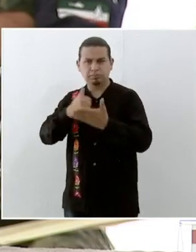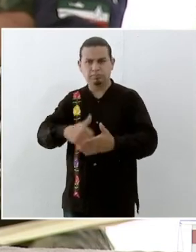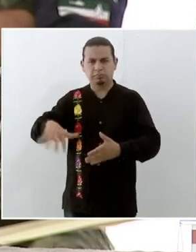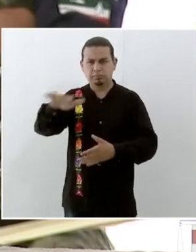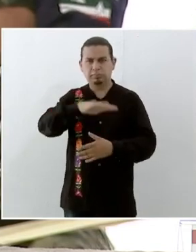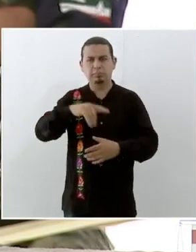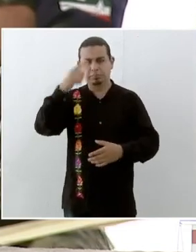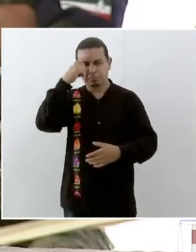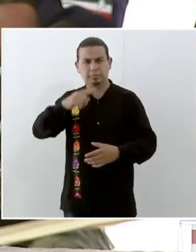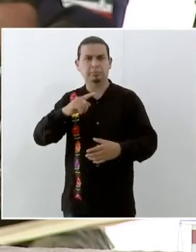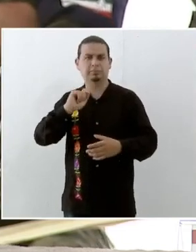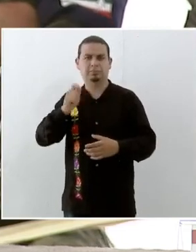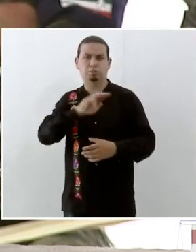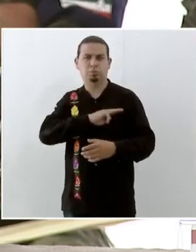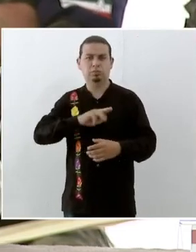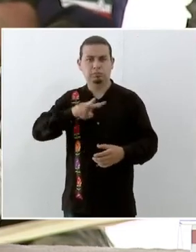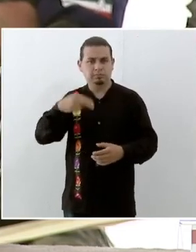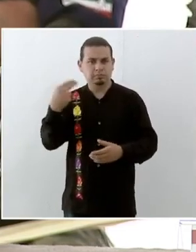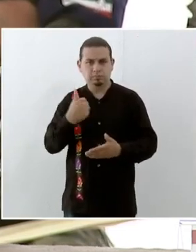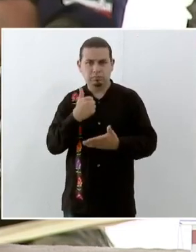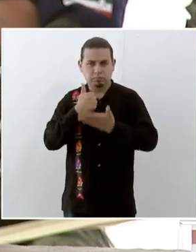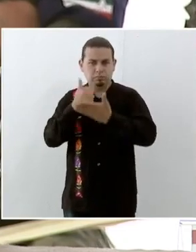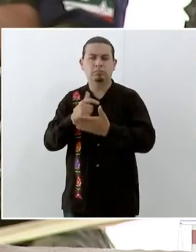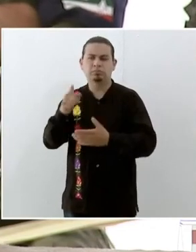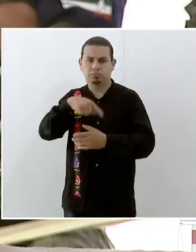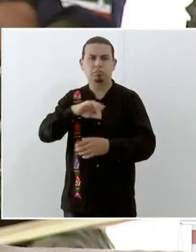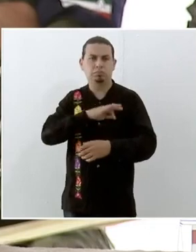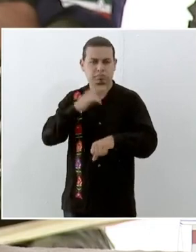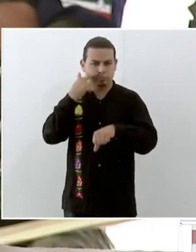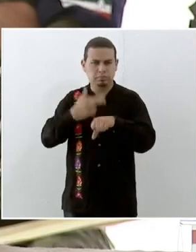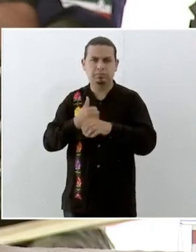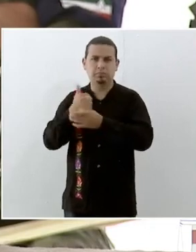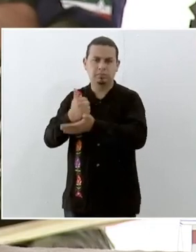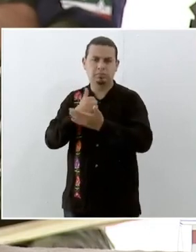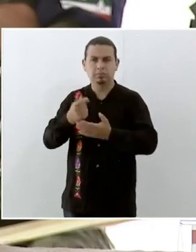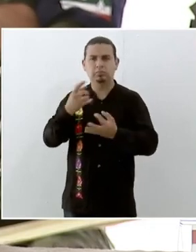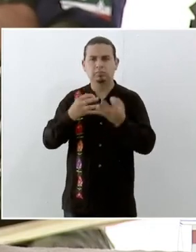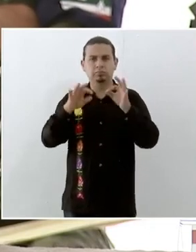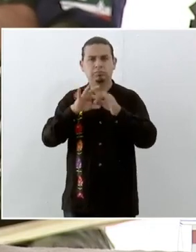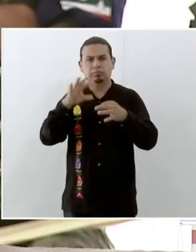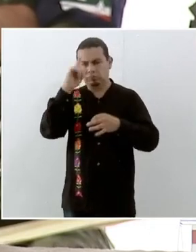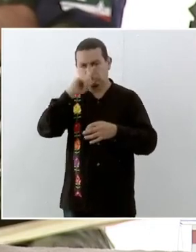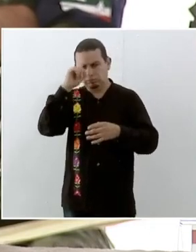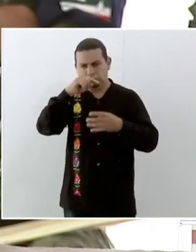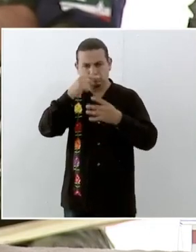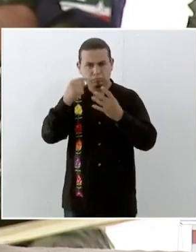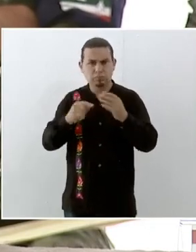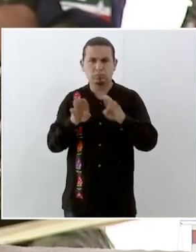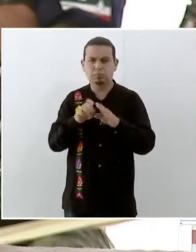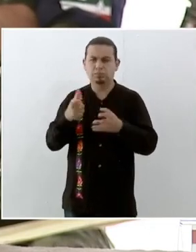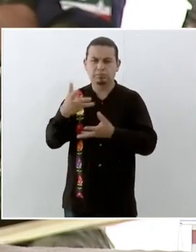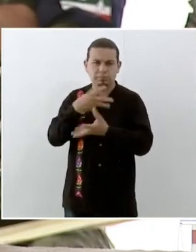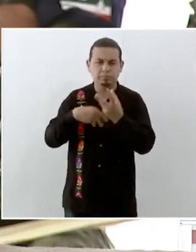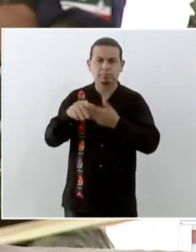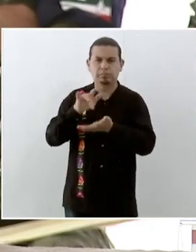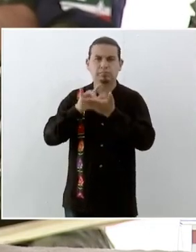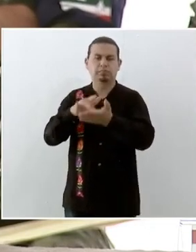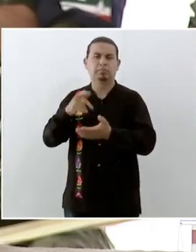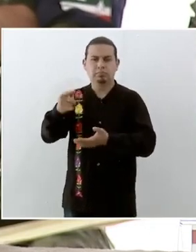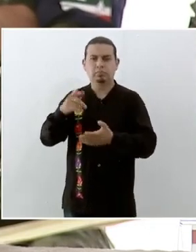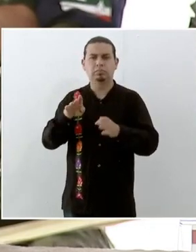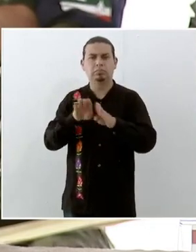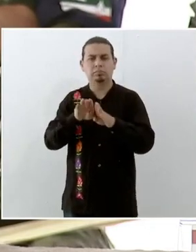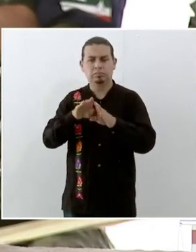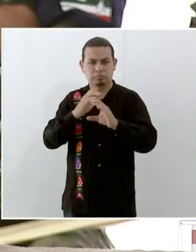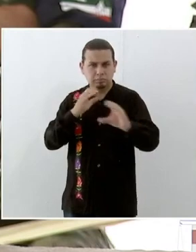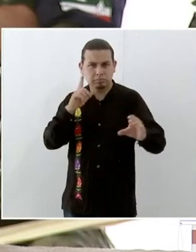infraestructura municipal que digamos la idea es que se pueda orientar sobre todo aquellas cosas que se vean más necesidad hacia